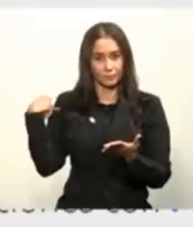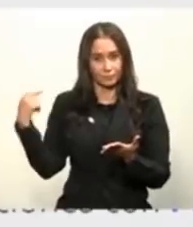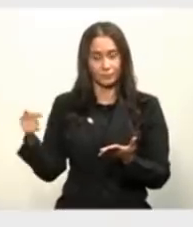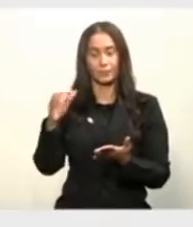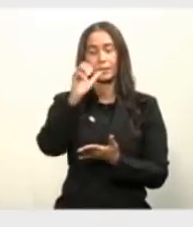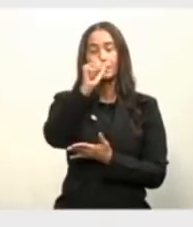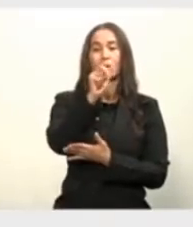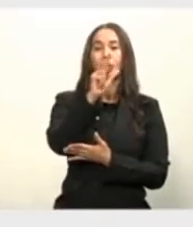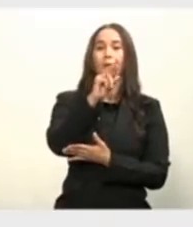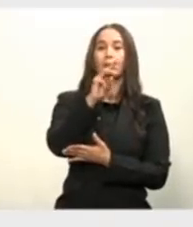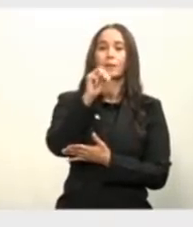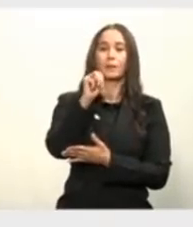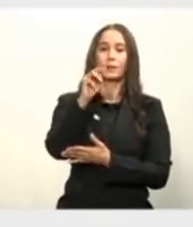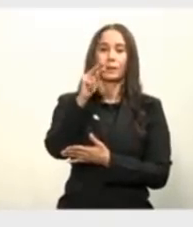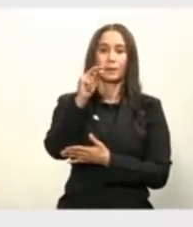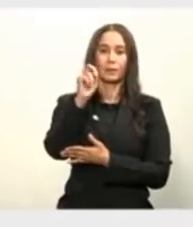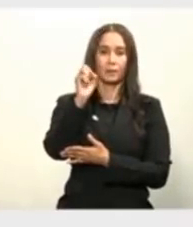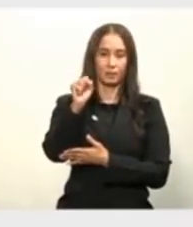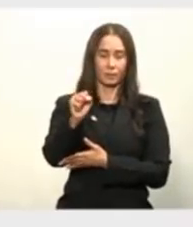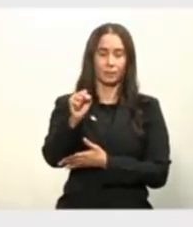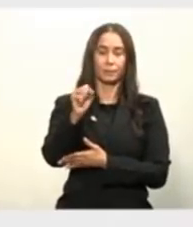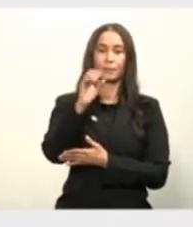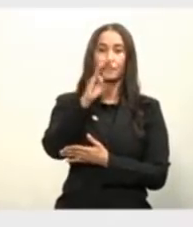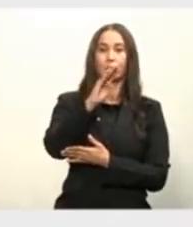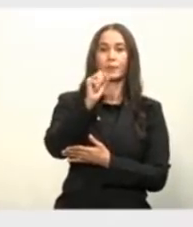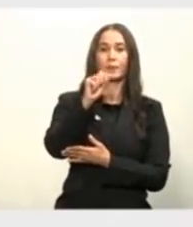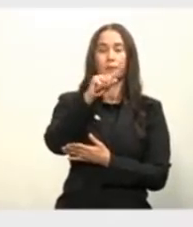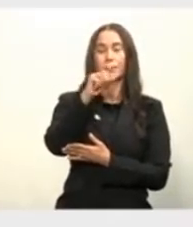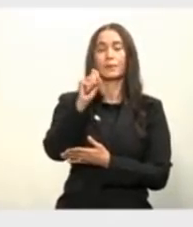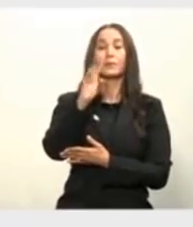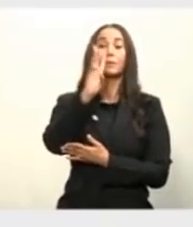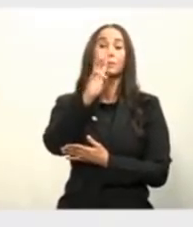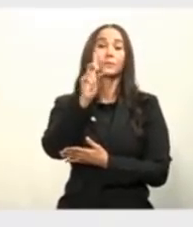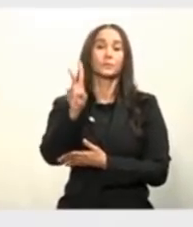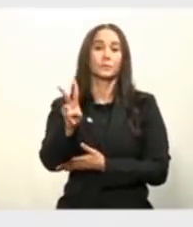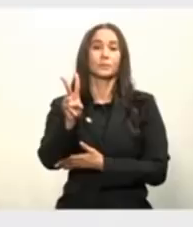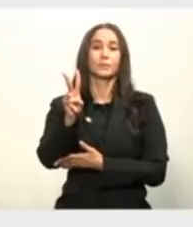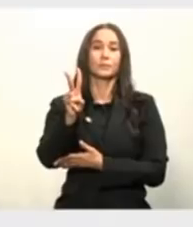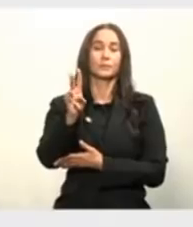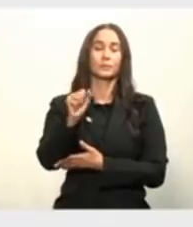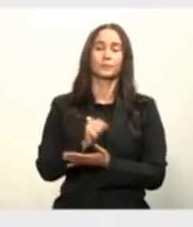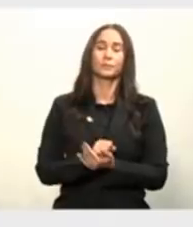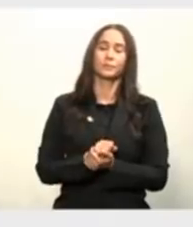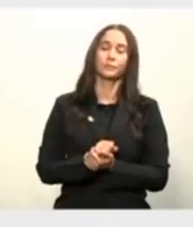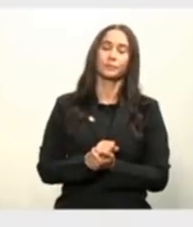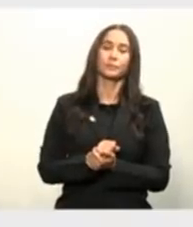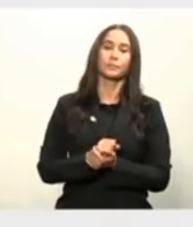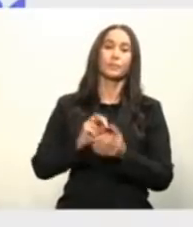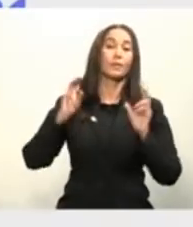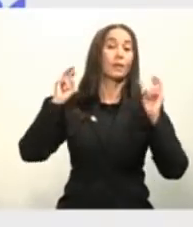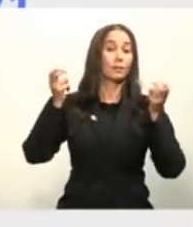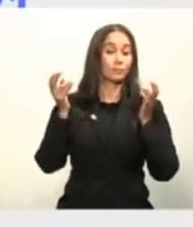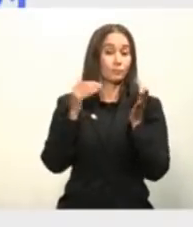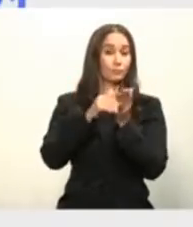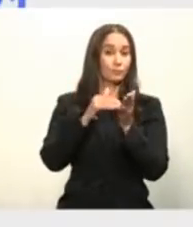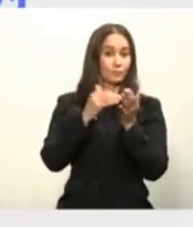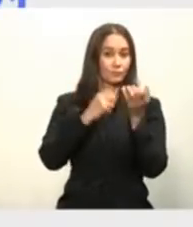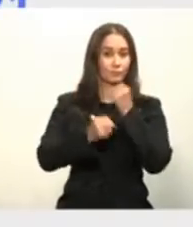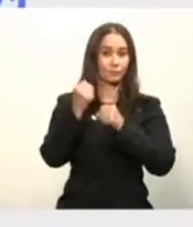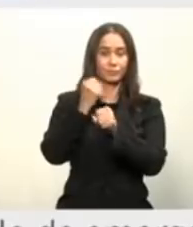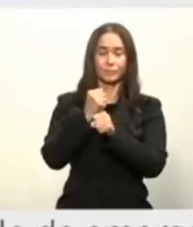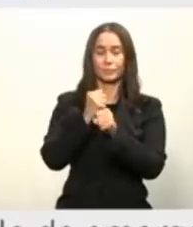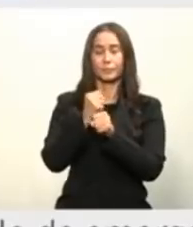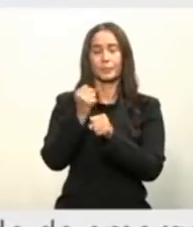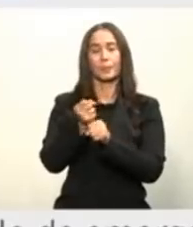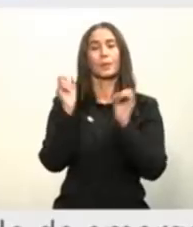ARNM-BNT162. En enero de este año también, pues